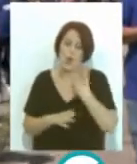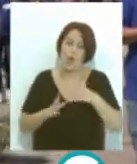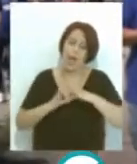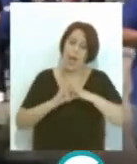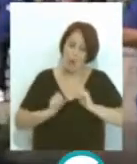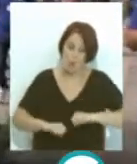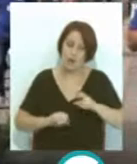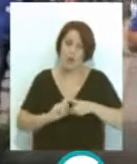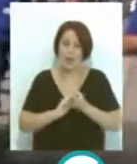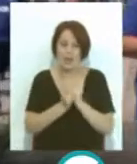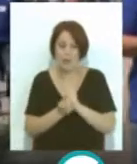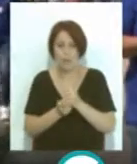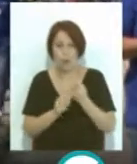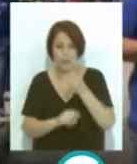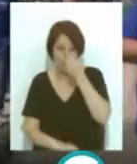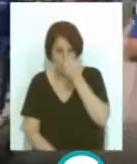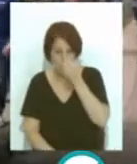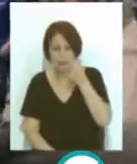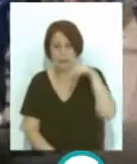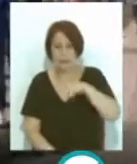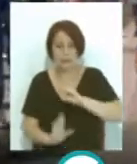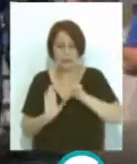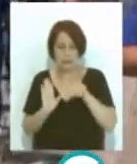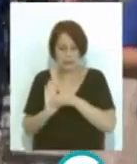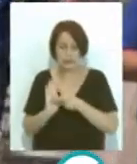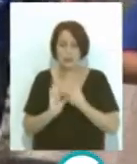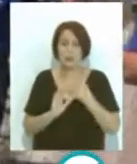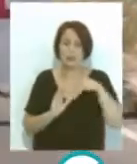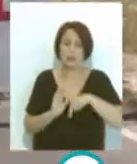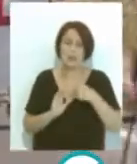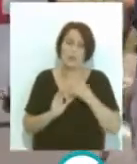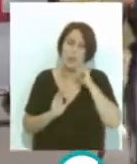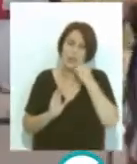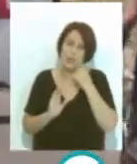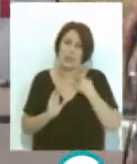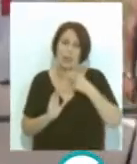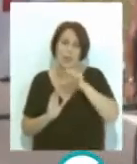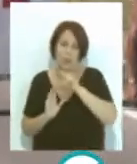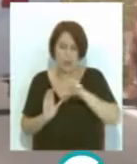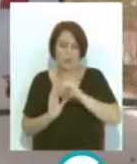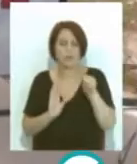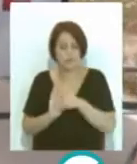transaccional con el PSOE, en la que también se han incluido las enmiendas presentadas por el Partido Popular.